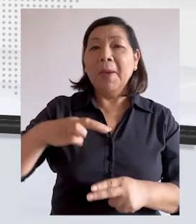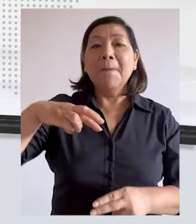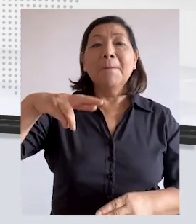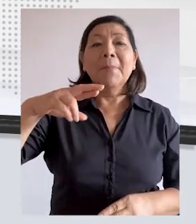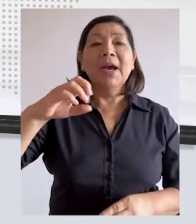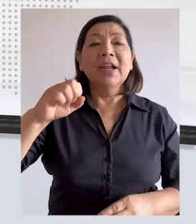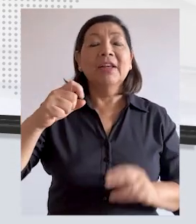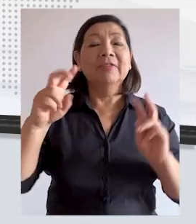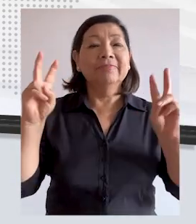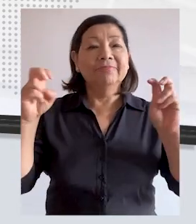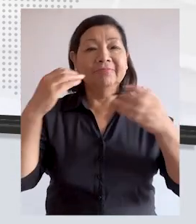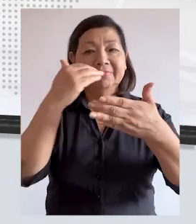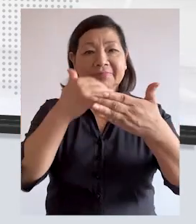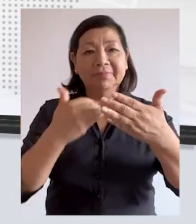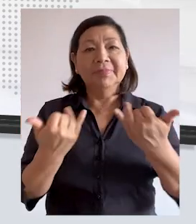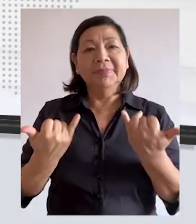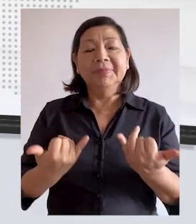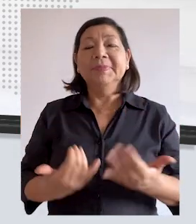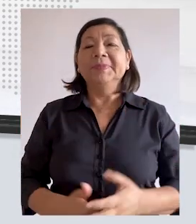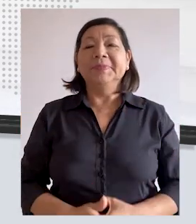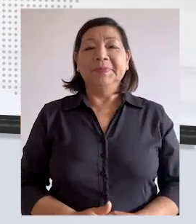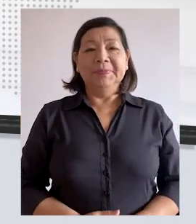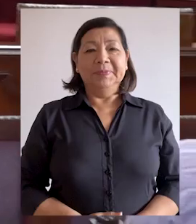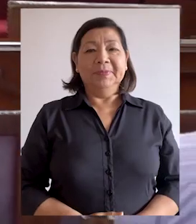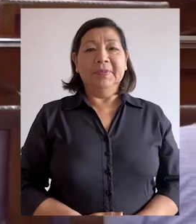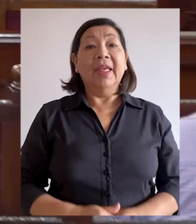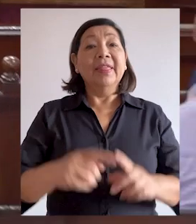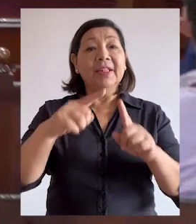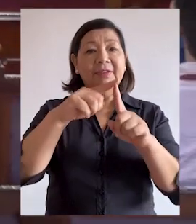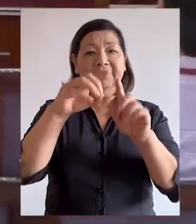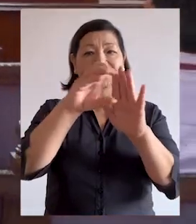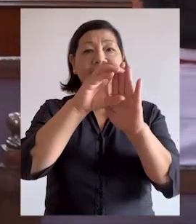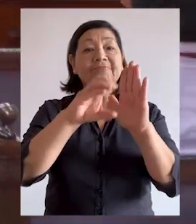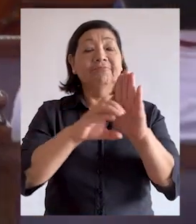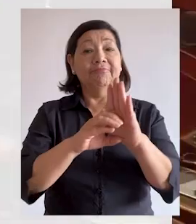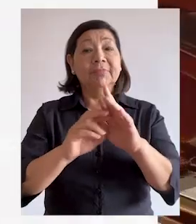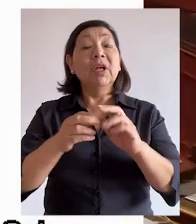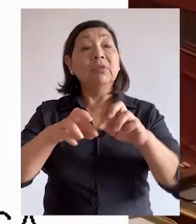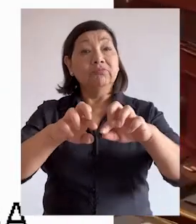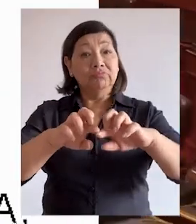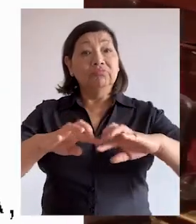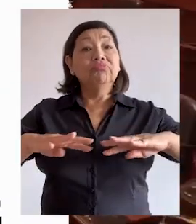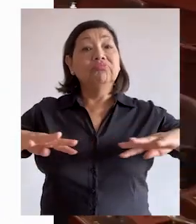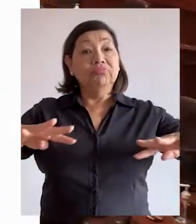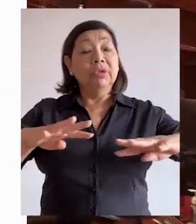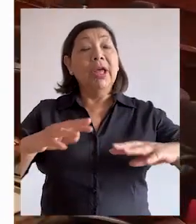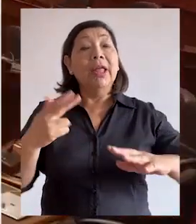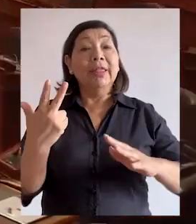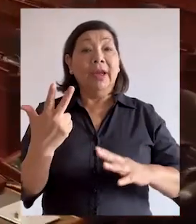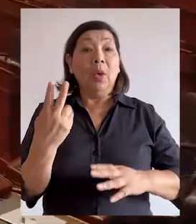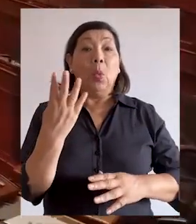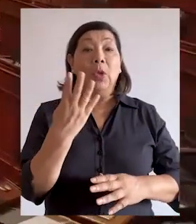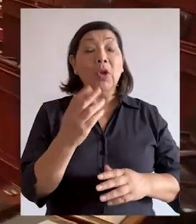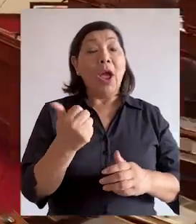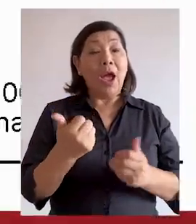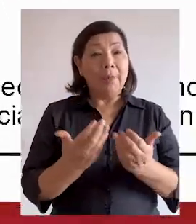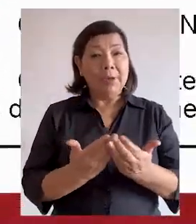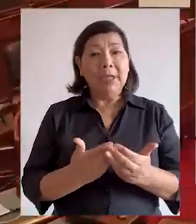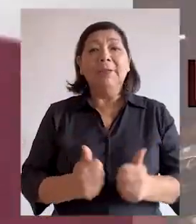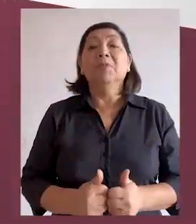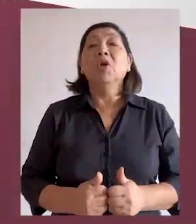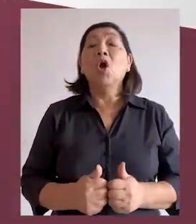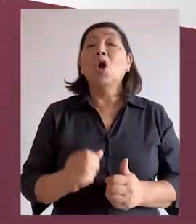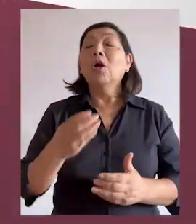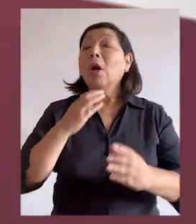y a continuación les presentamos los titulares para la presente edición. El Tribunal Constitucional sesionó en audiencias públicas el 3 y 4 de abril.